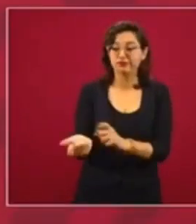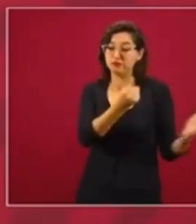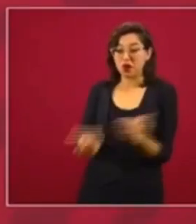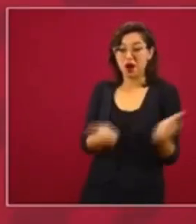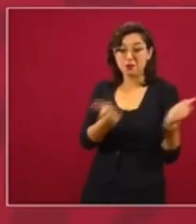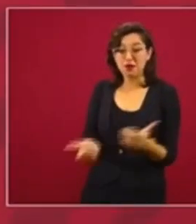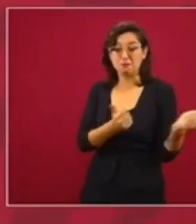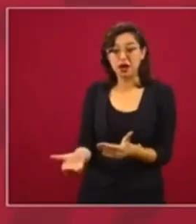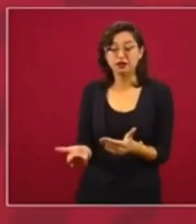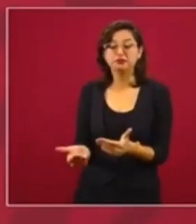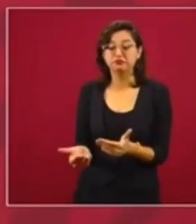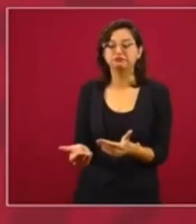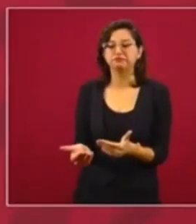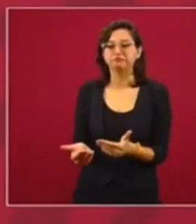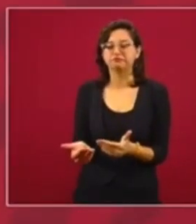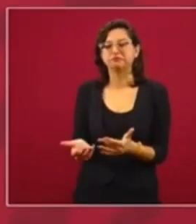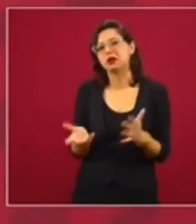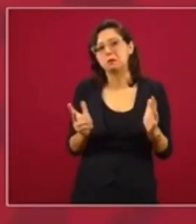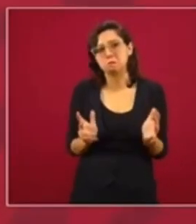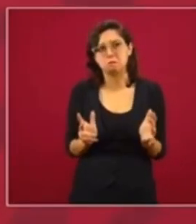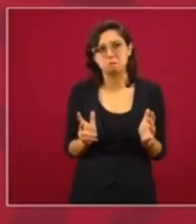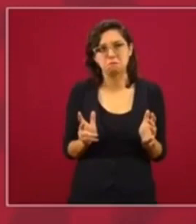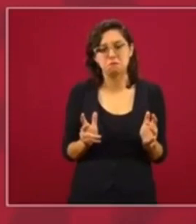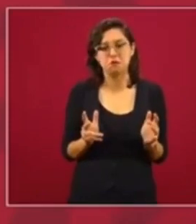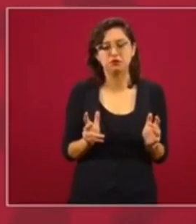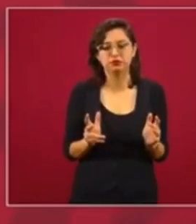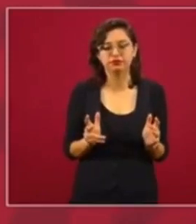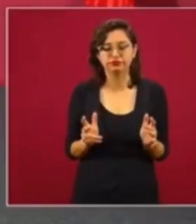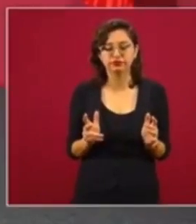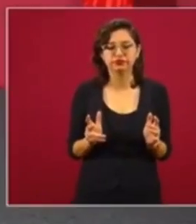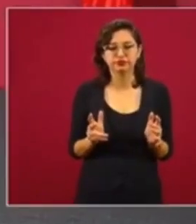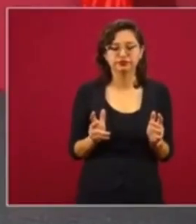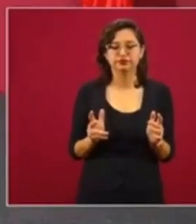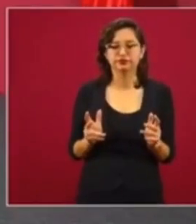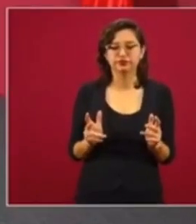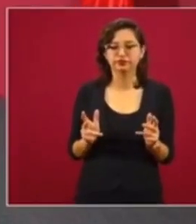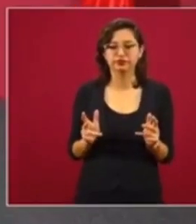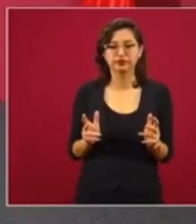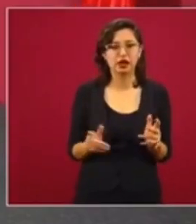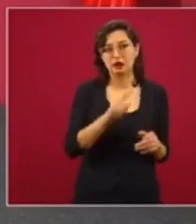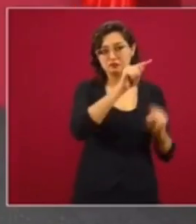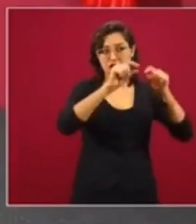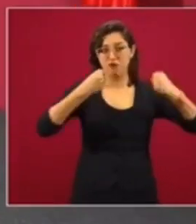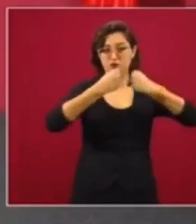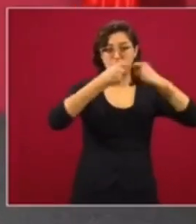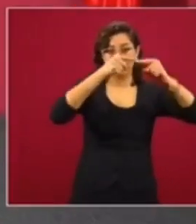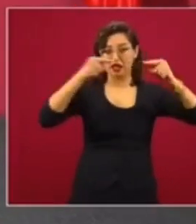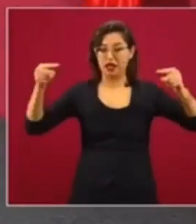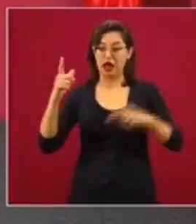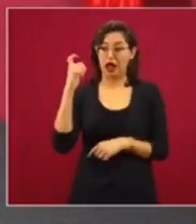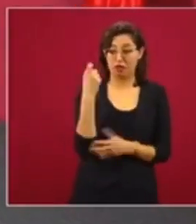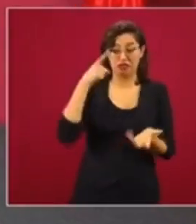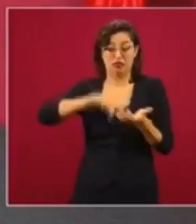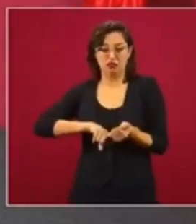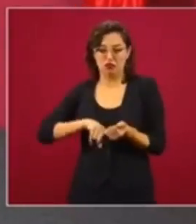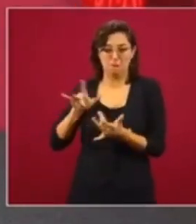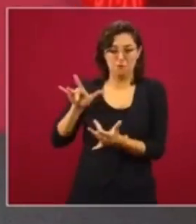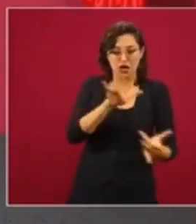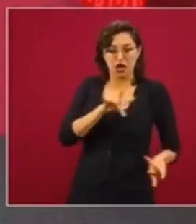sensores supuestamente para saber a dónde iban a parar esas armas